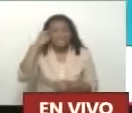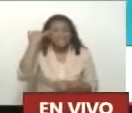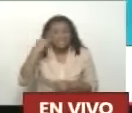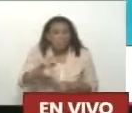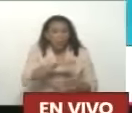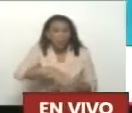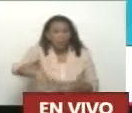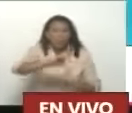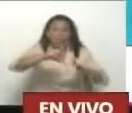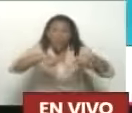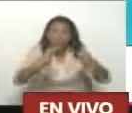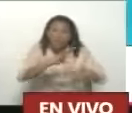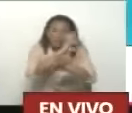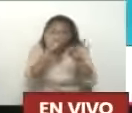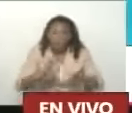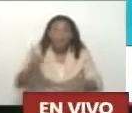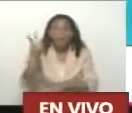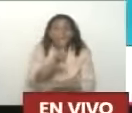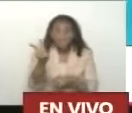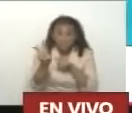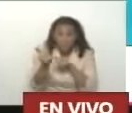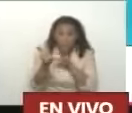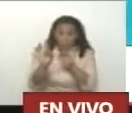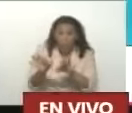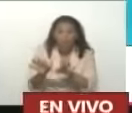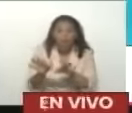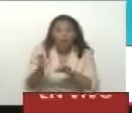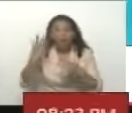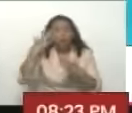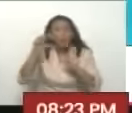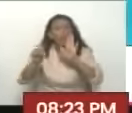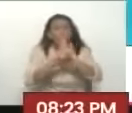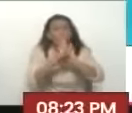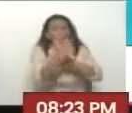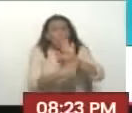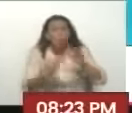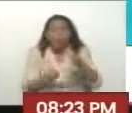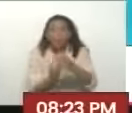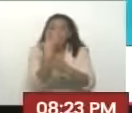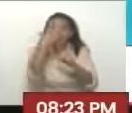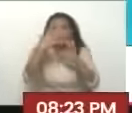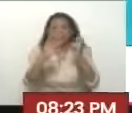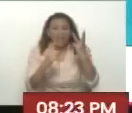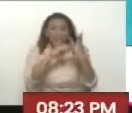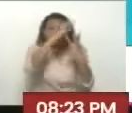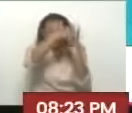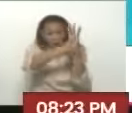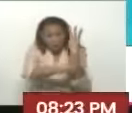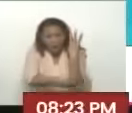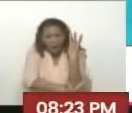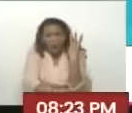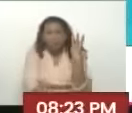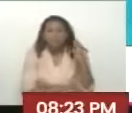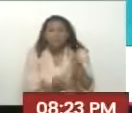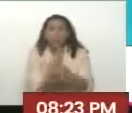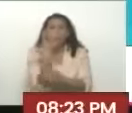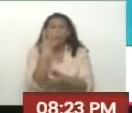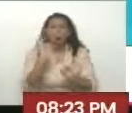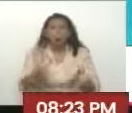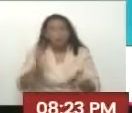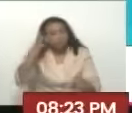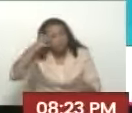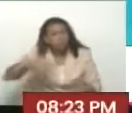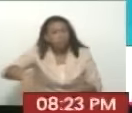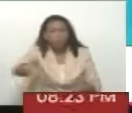El nuevo tiempo Venezolano Bajo el signo Del árbol De las tres raíces Ya se anuncia Con fuerza En el